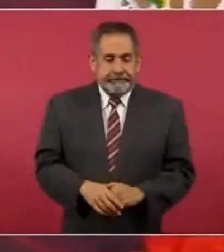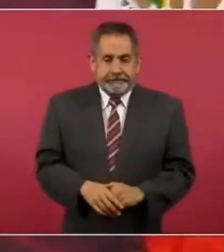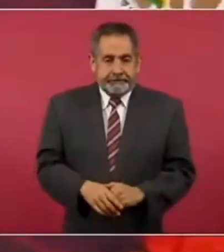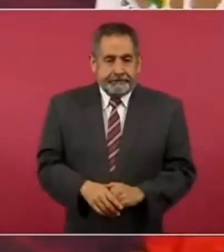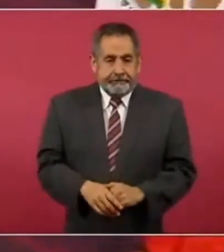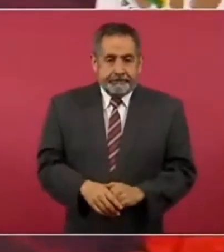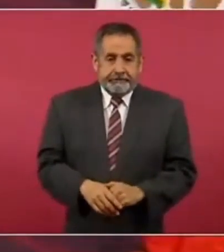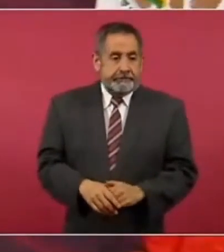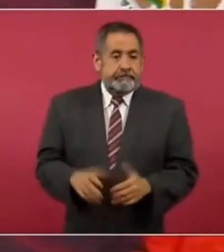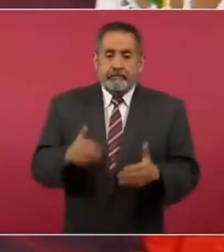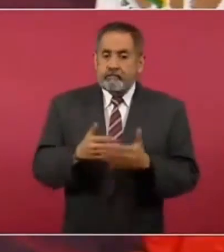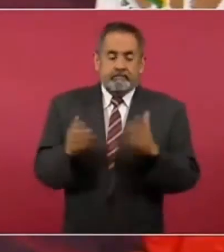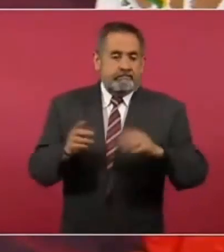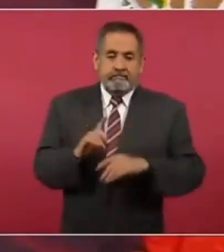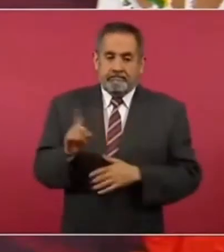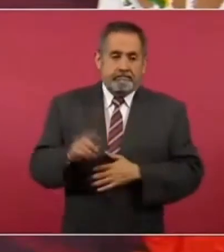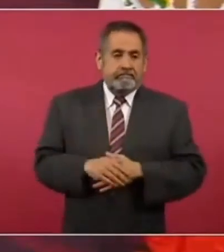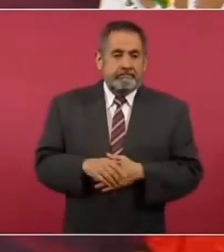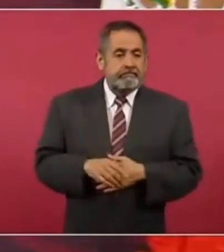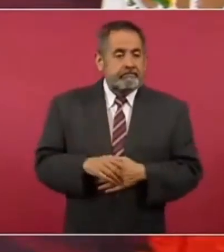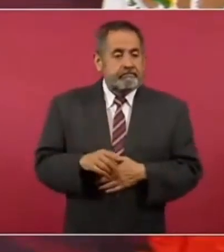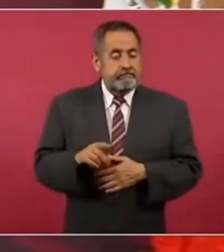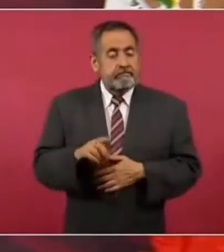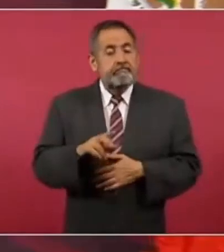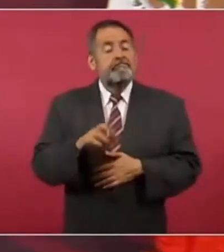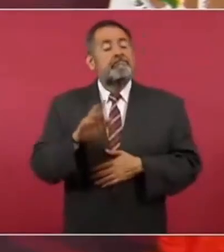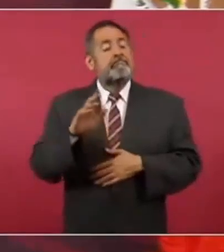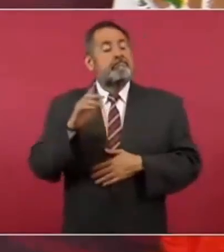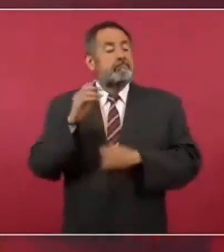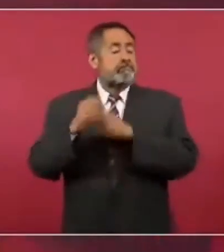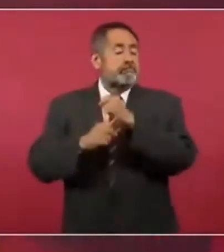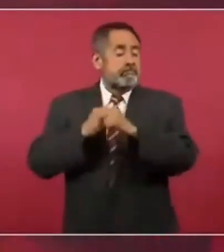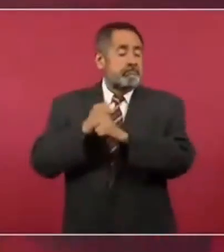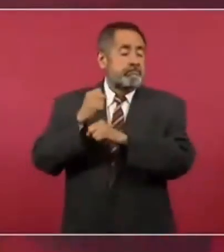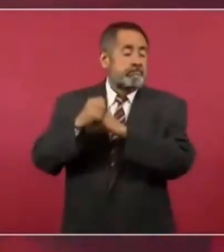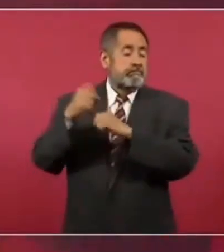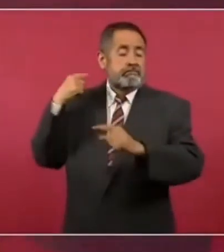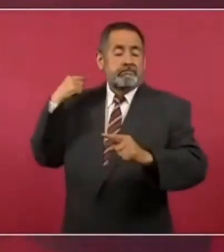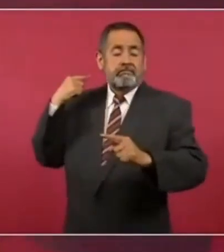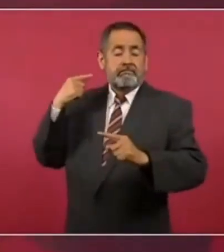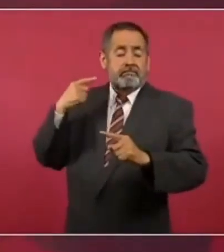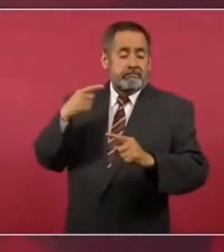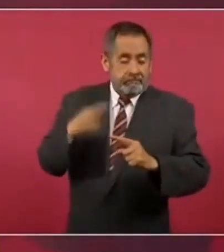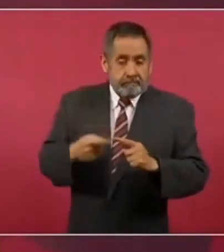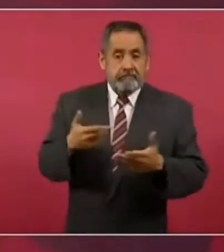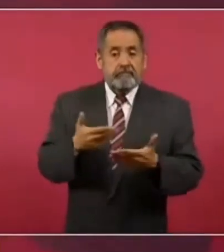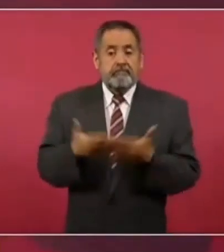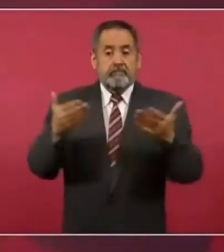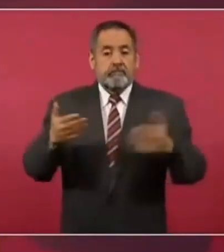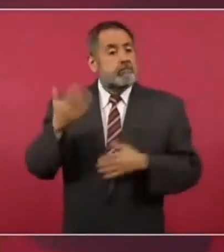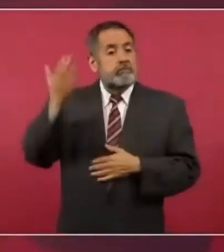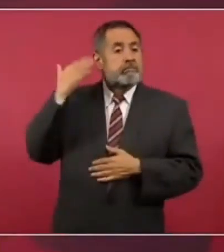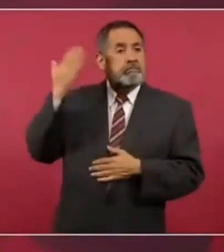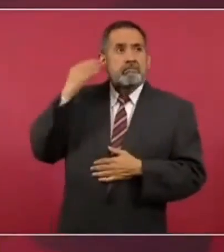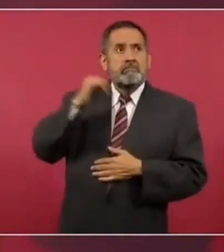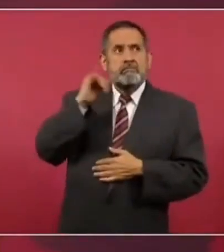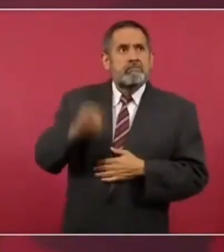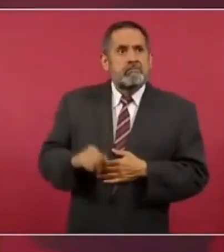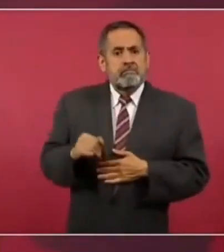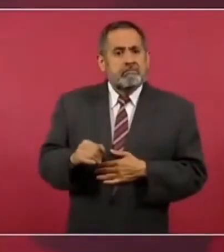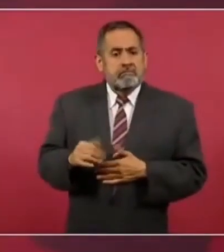Ahora tenemos que reconocer que el gobierno de Estados Unidos, después de mucho tiempo, bueno, nunca lo habían hecho,